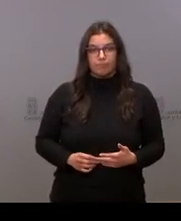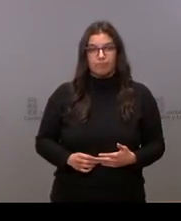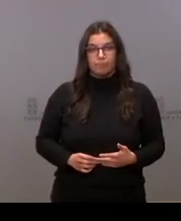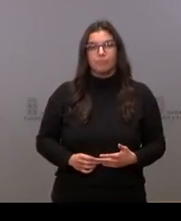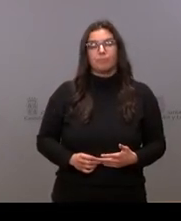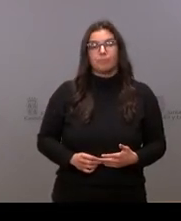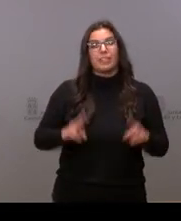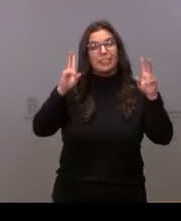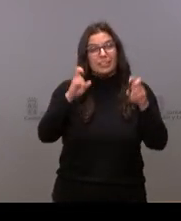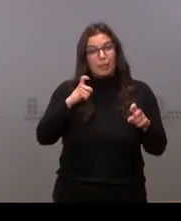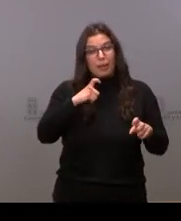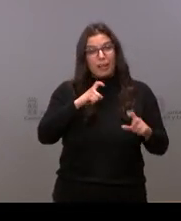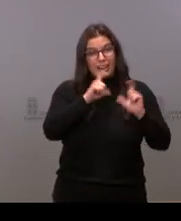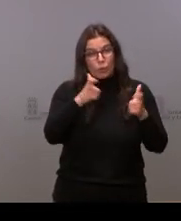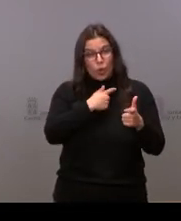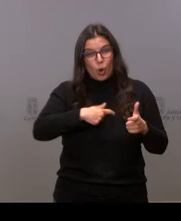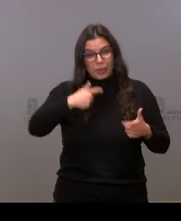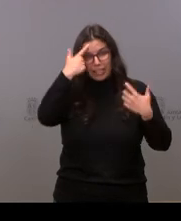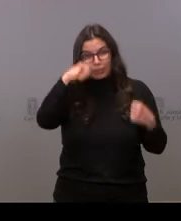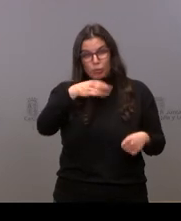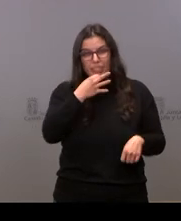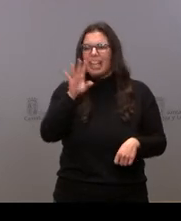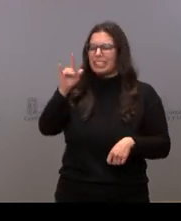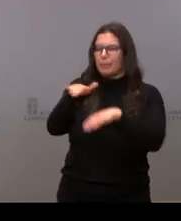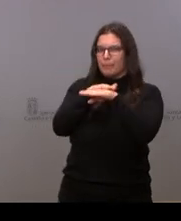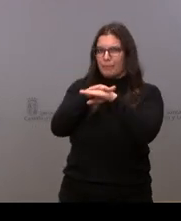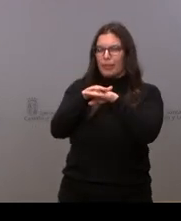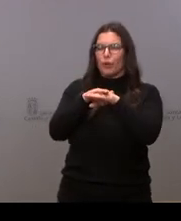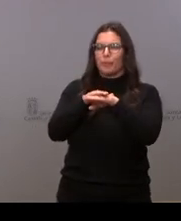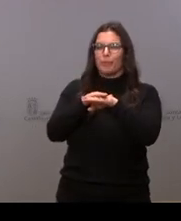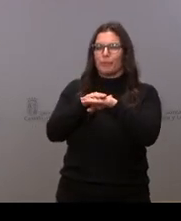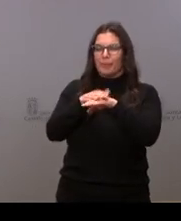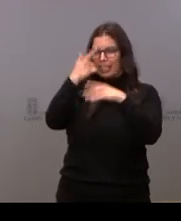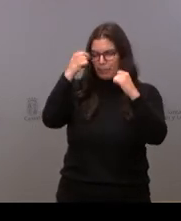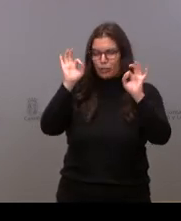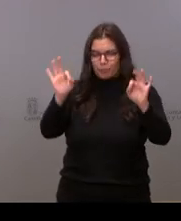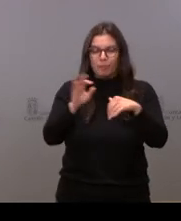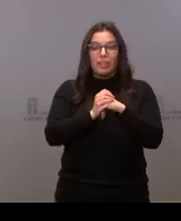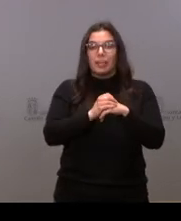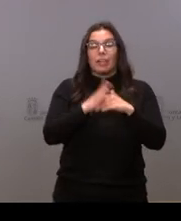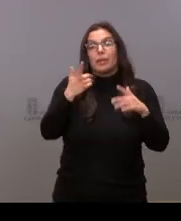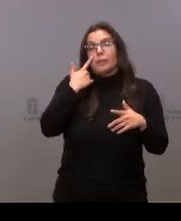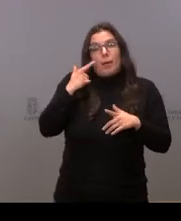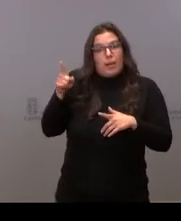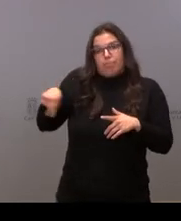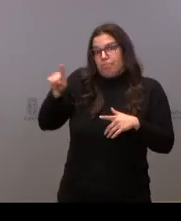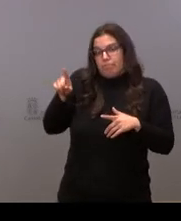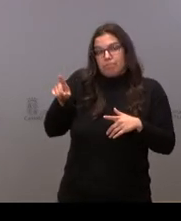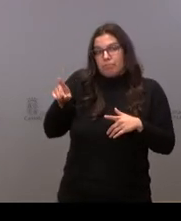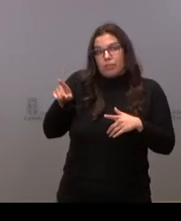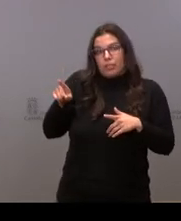Sí, sobre el tema de la reunión de tarde. Ah, sí, perdón, los expertos. Vamos a dejar que los expertos